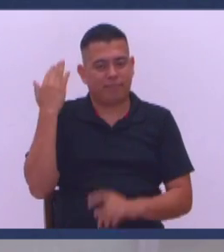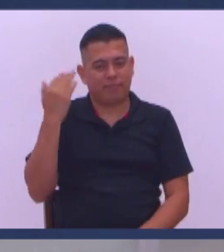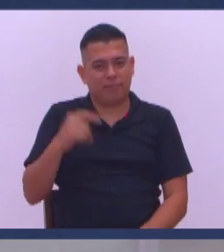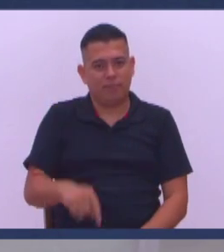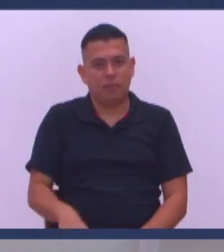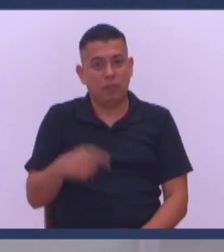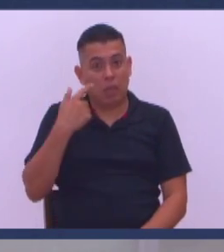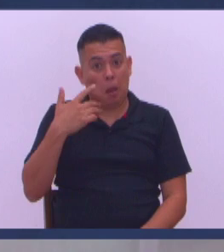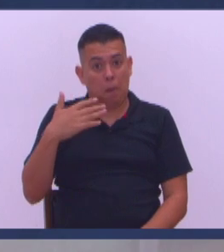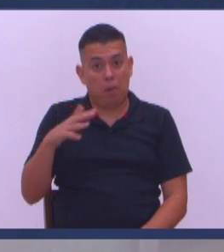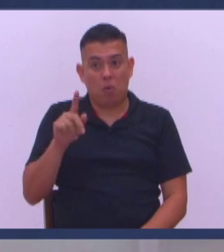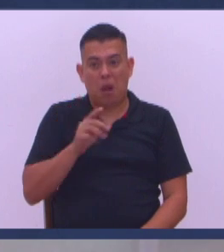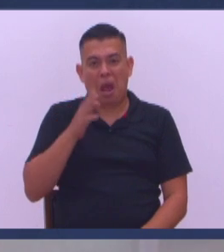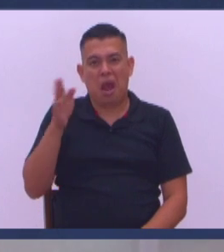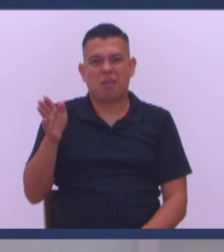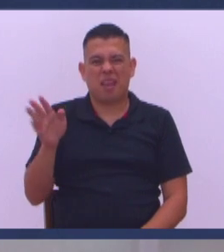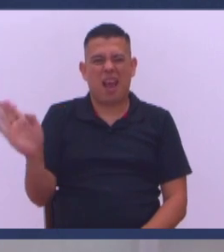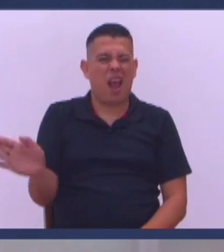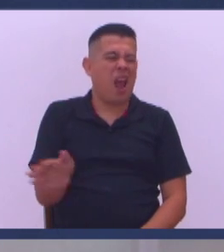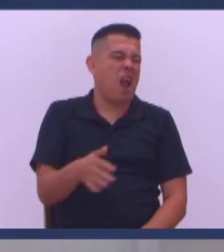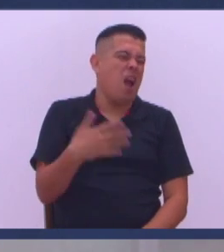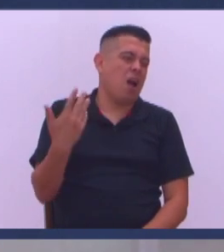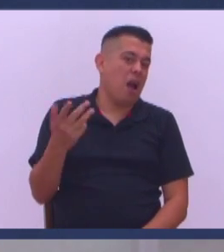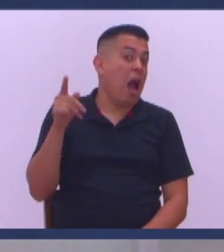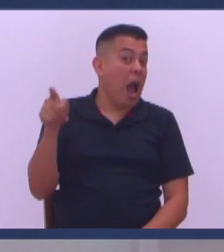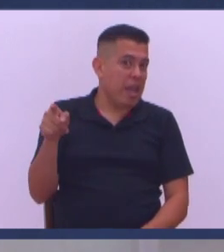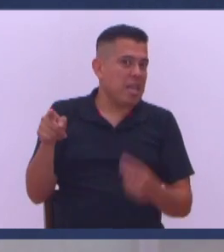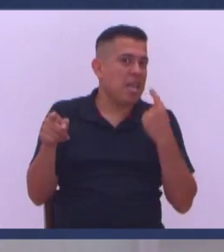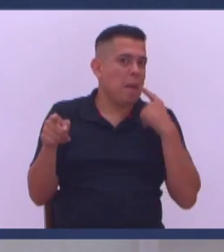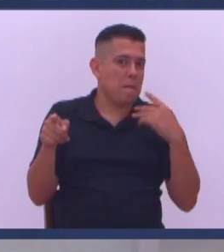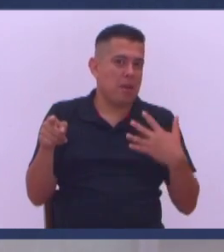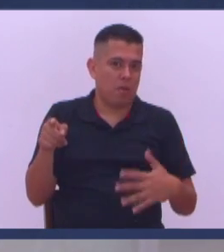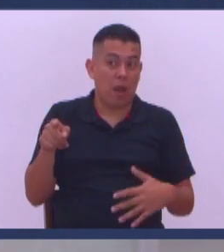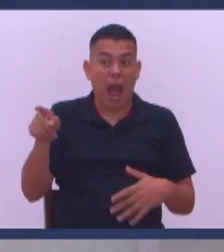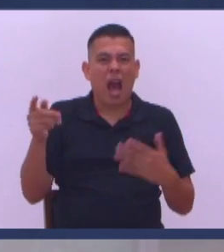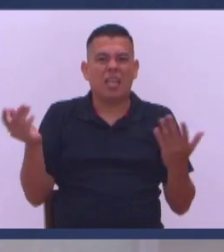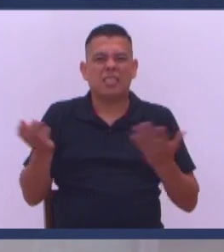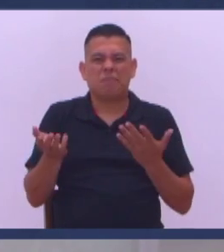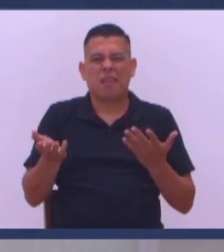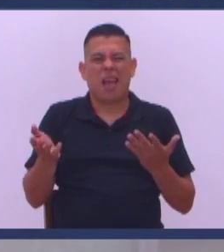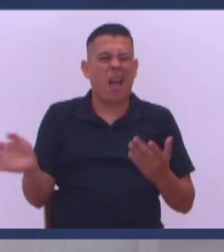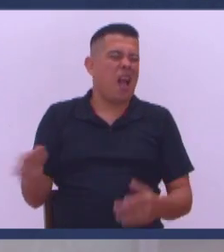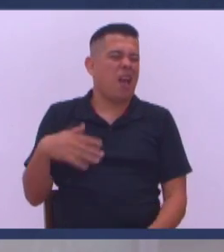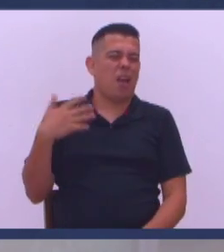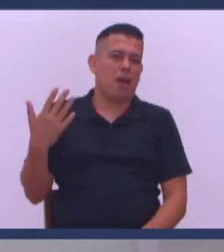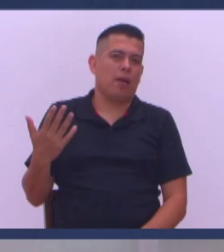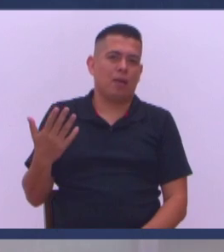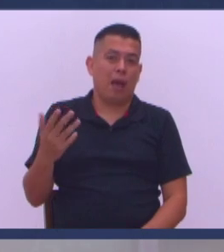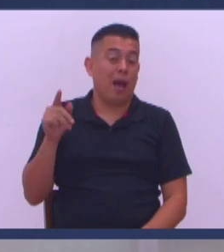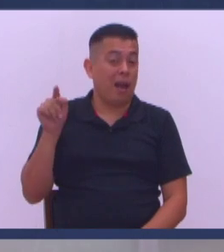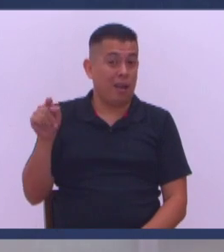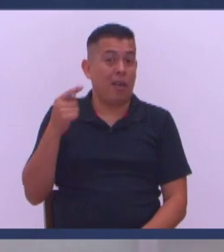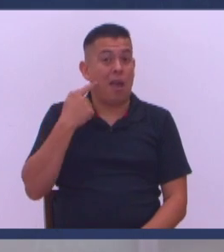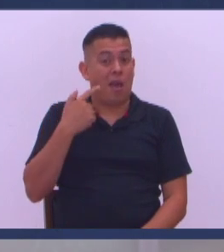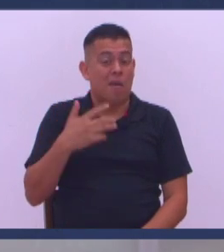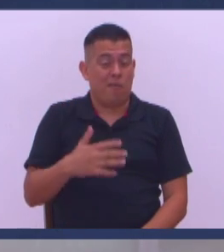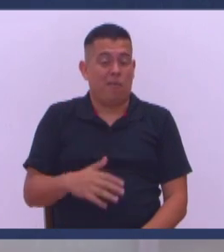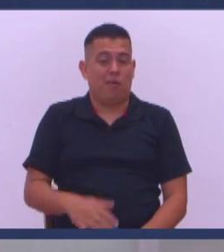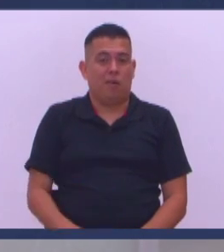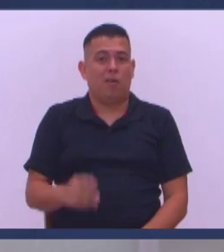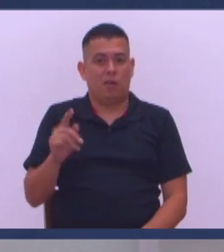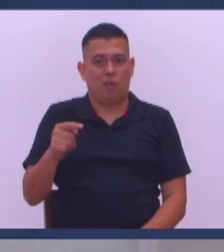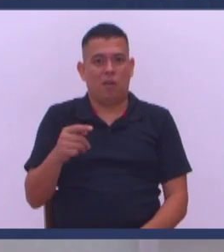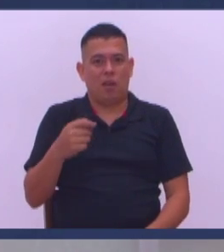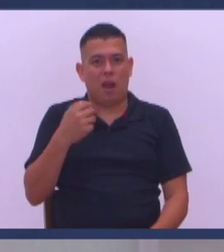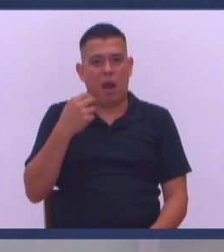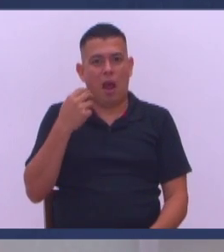Es que lo peligroso Es ir y no arrepentirse Es que lo peligroso Es hacerlo Y no estar consciente De lo mismo Es que lo peligroso Es cuando el